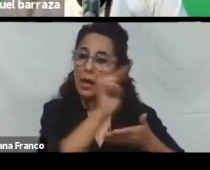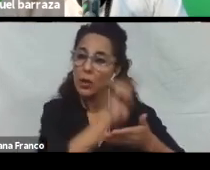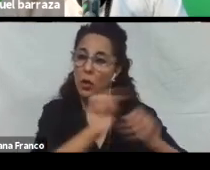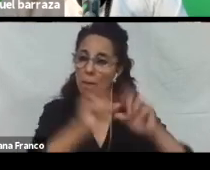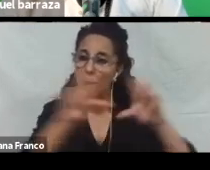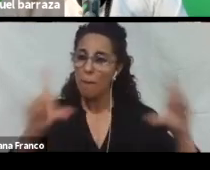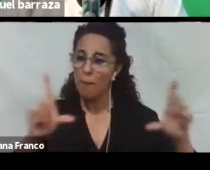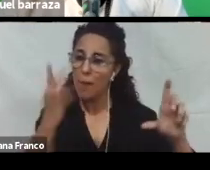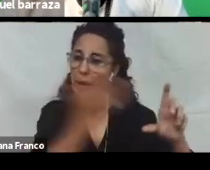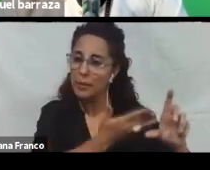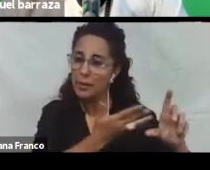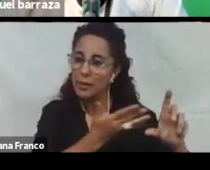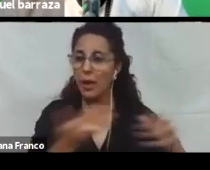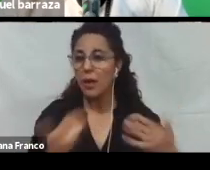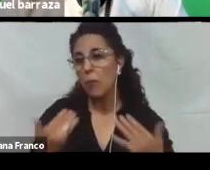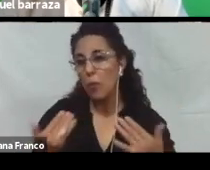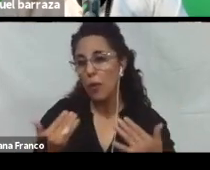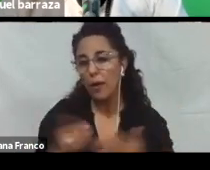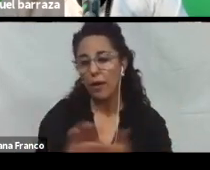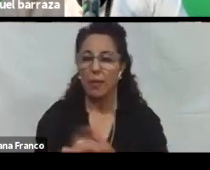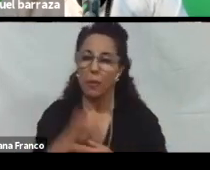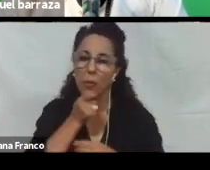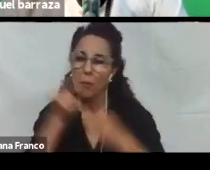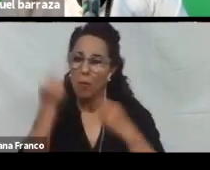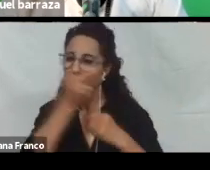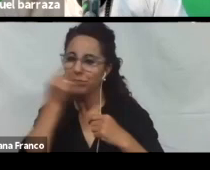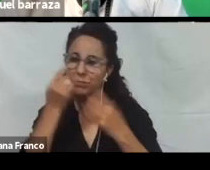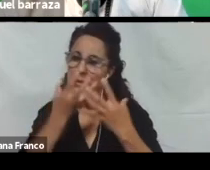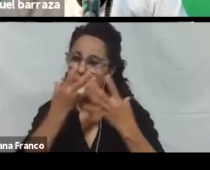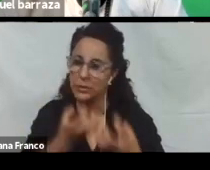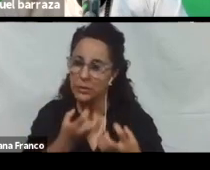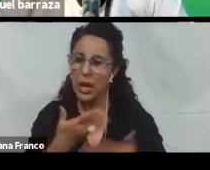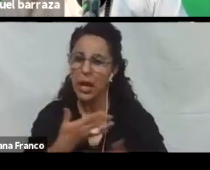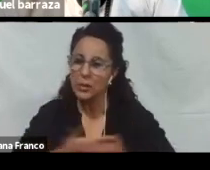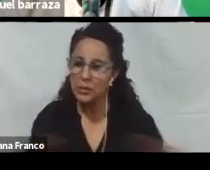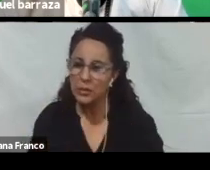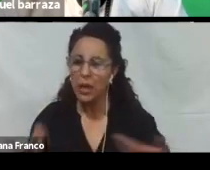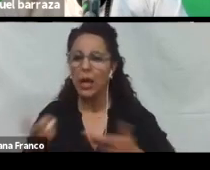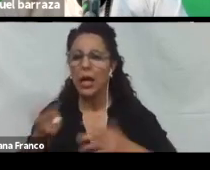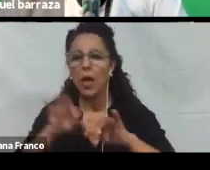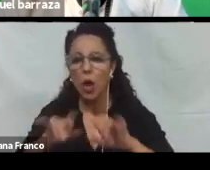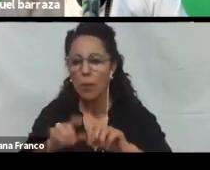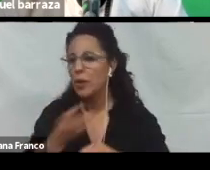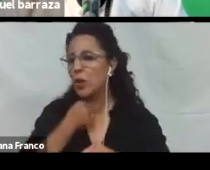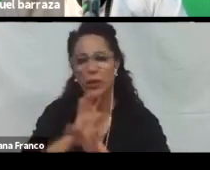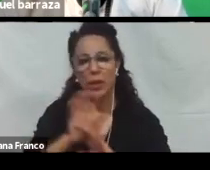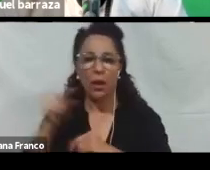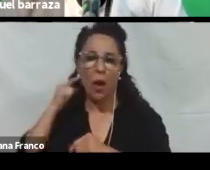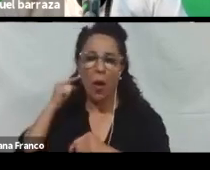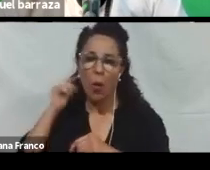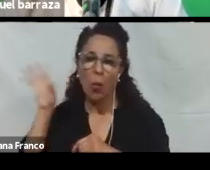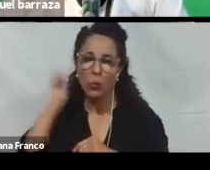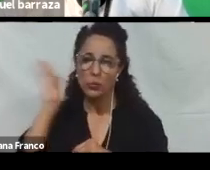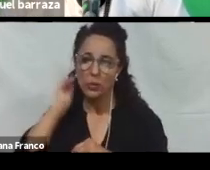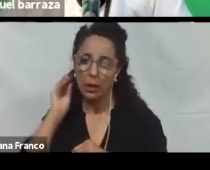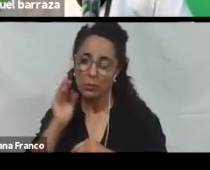Lo puede utilizar. Porque. Hoy tengo la vista cansada. Porque estuve todo el día. la computadora. Hoy no quiero leer. Quiero escucharlo. Entonces. Esas